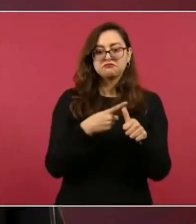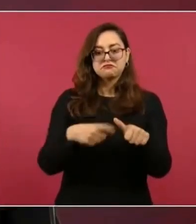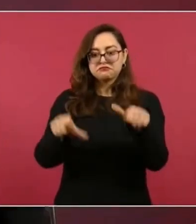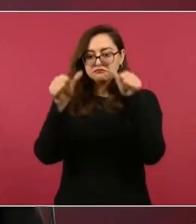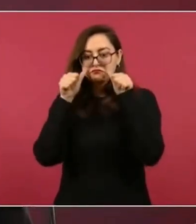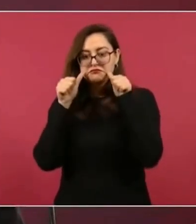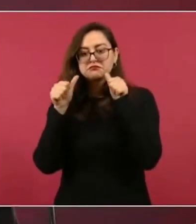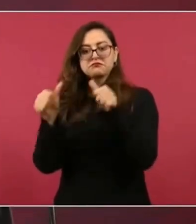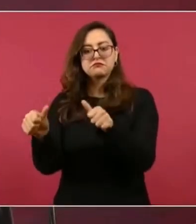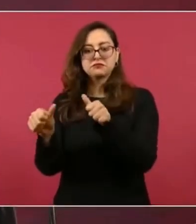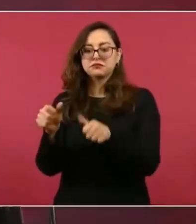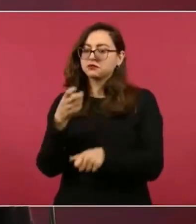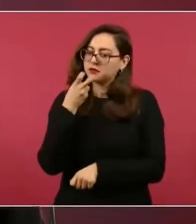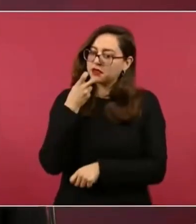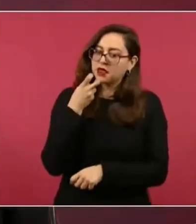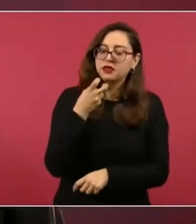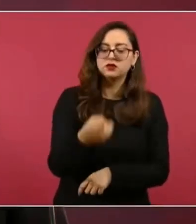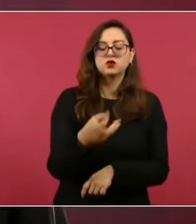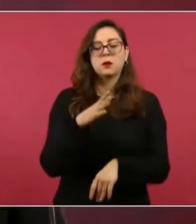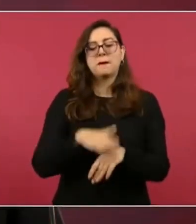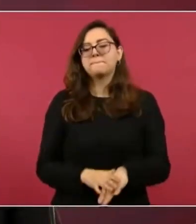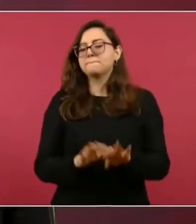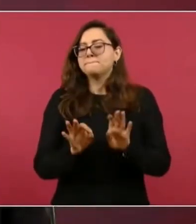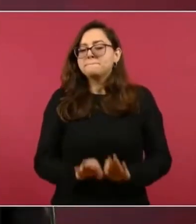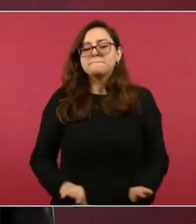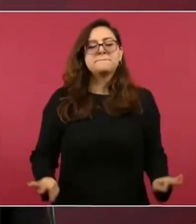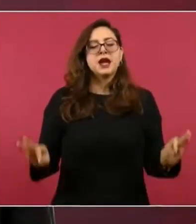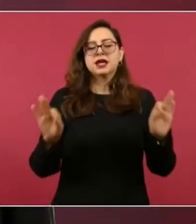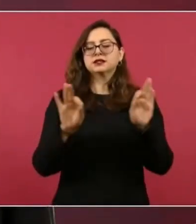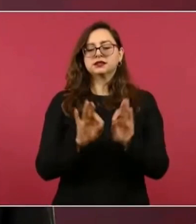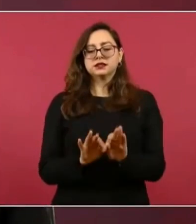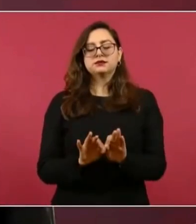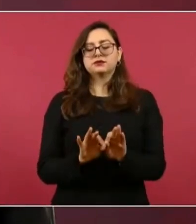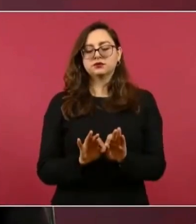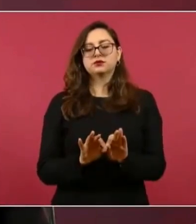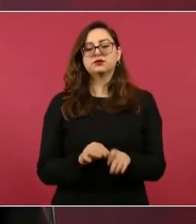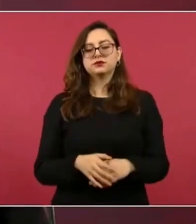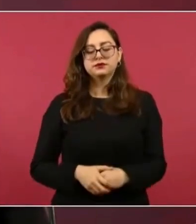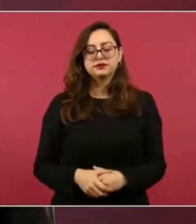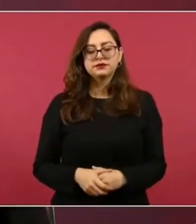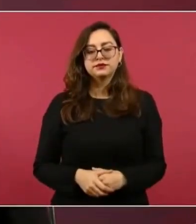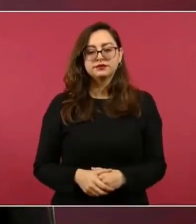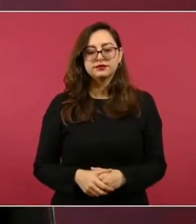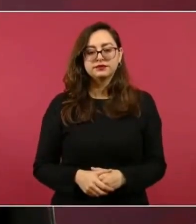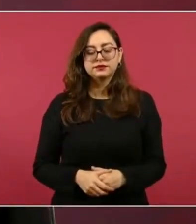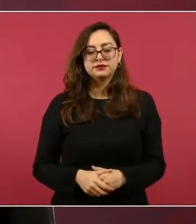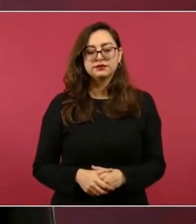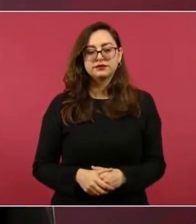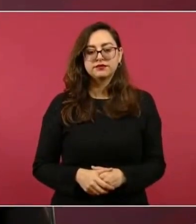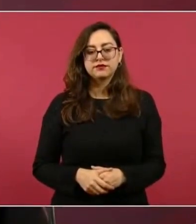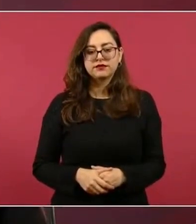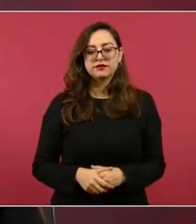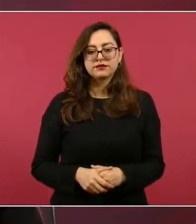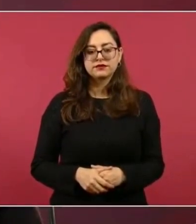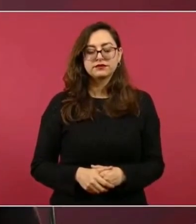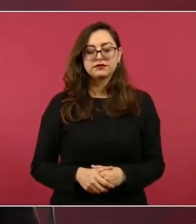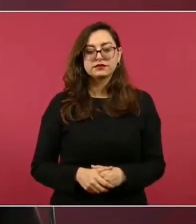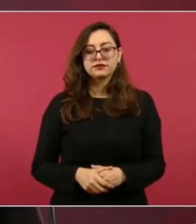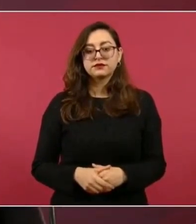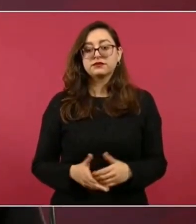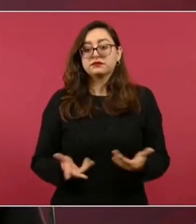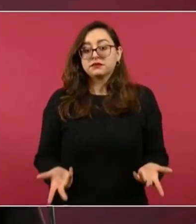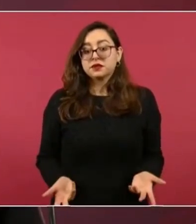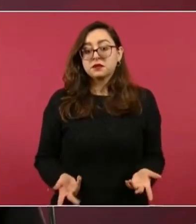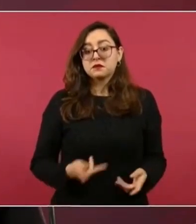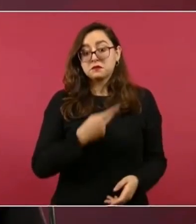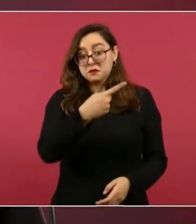es lo más importante. si me dicen, a ver,